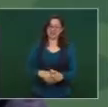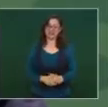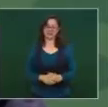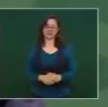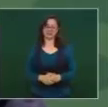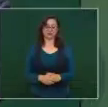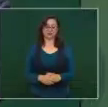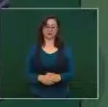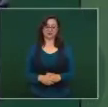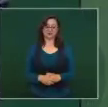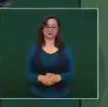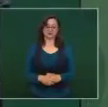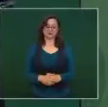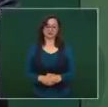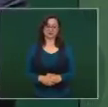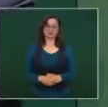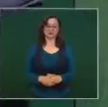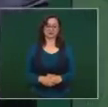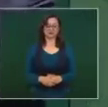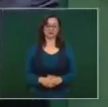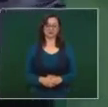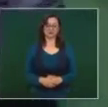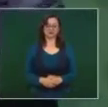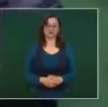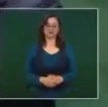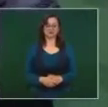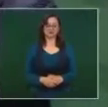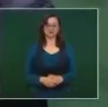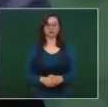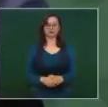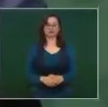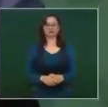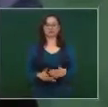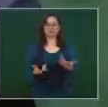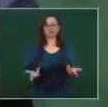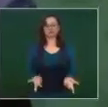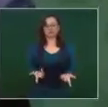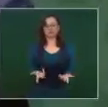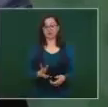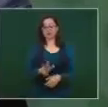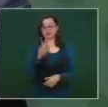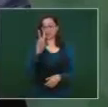porque eso es historia,